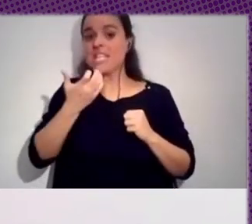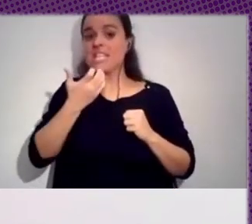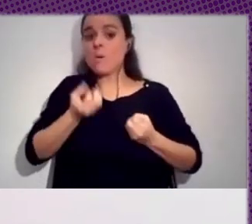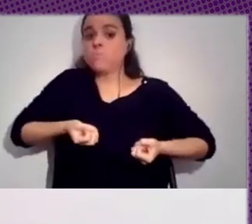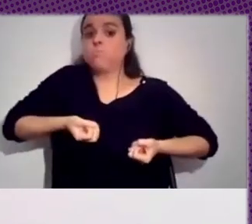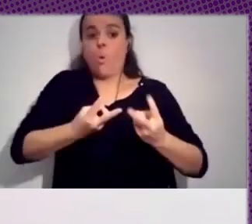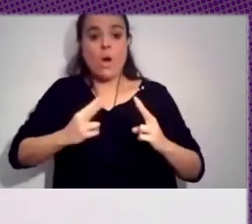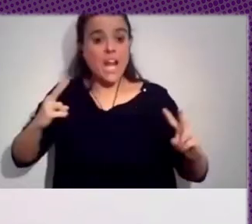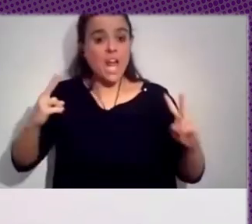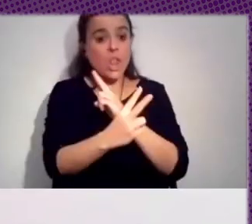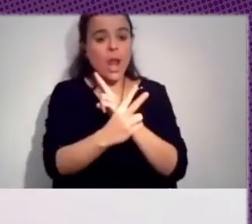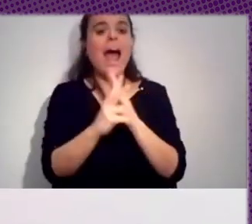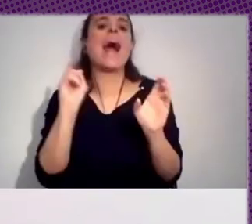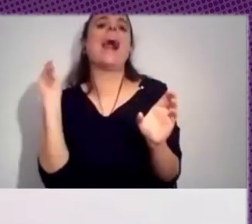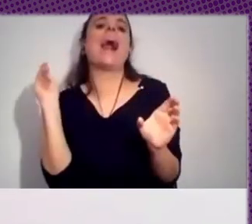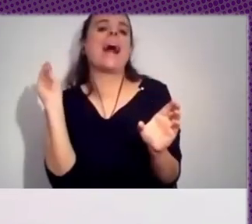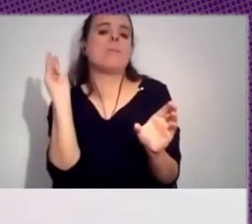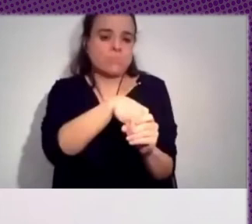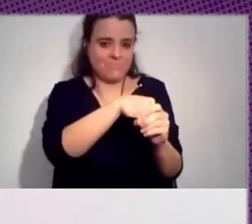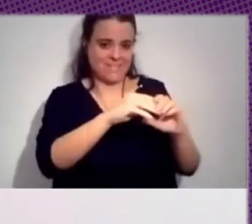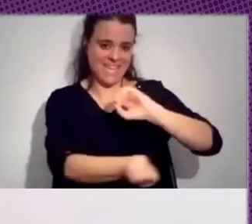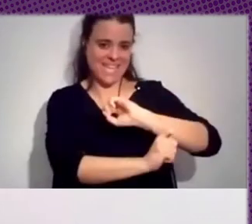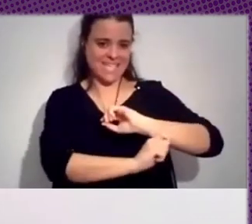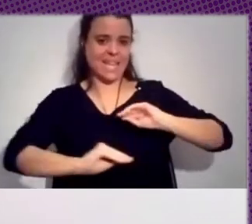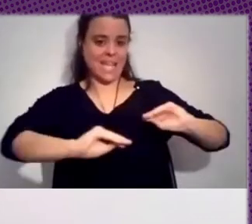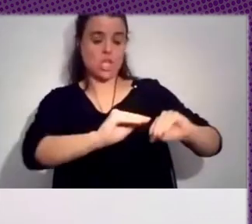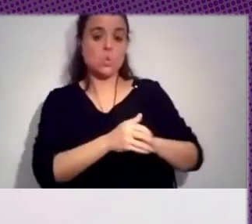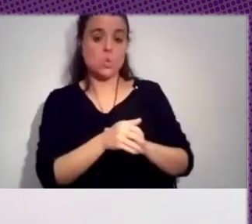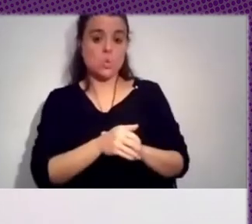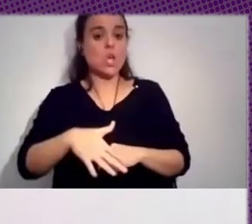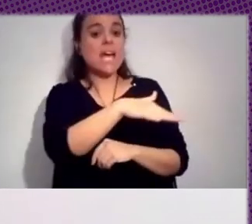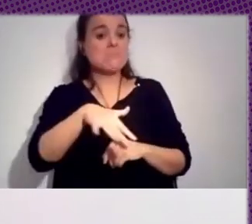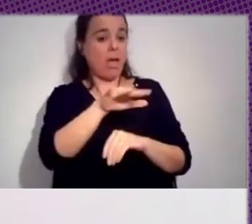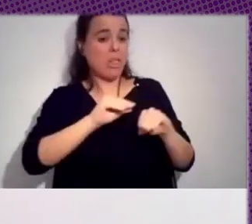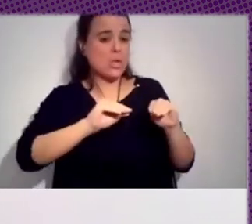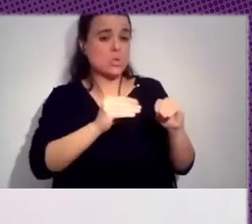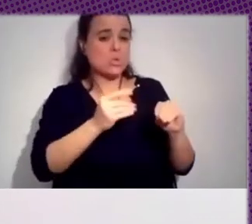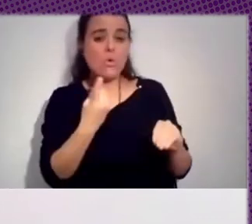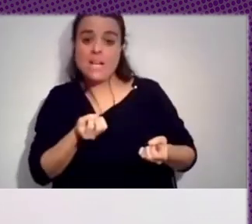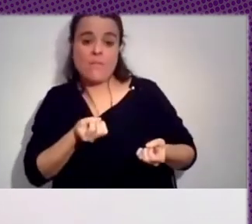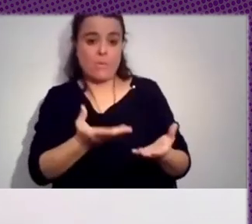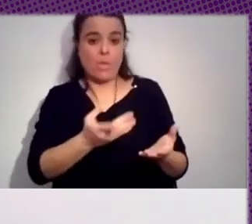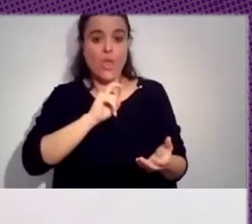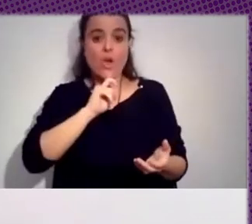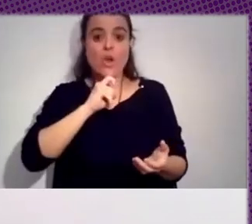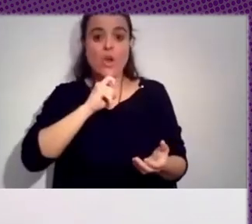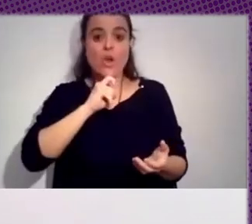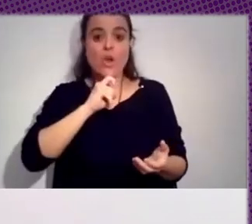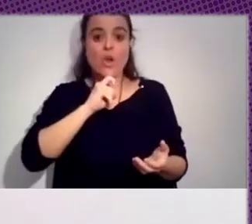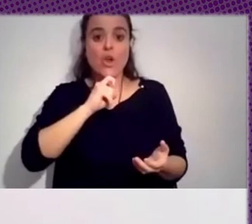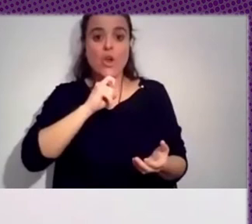estrategia y al plan que desde los espacios de la desinformación y del odio, pues nos tienden, ¿no?, nos tienden en esta trampa. yo creo que